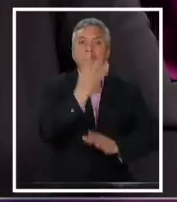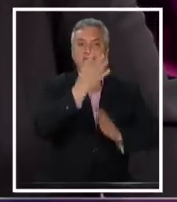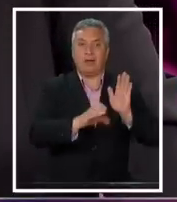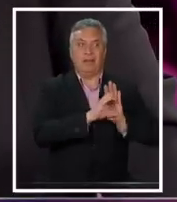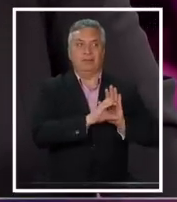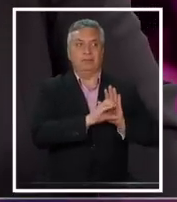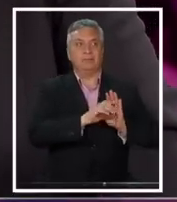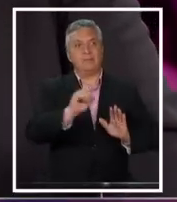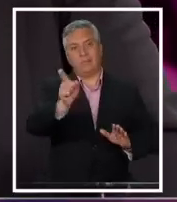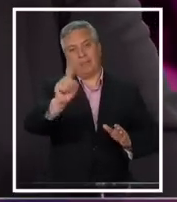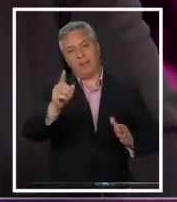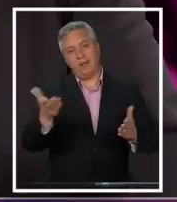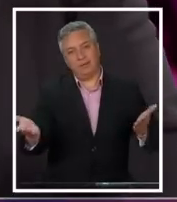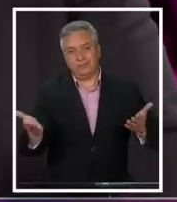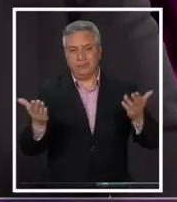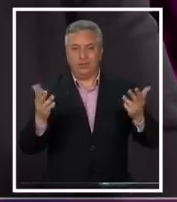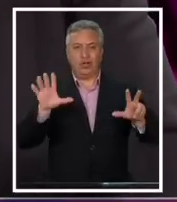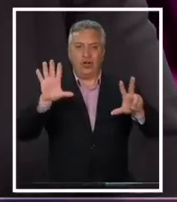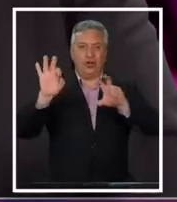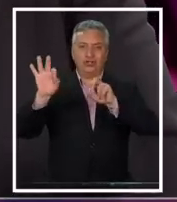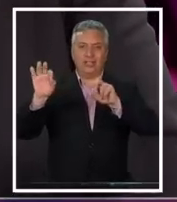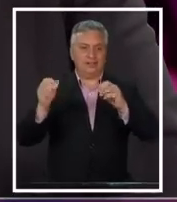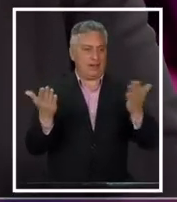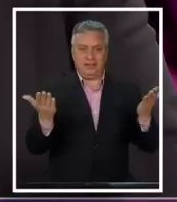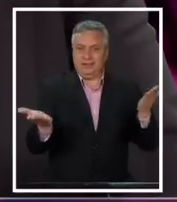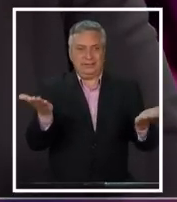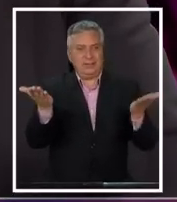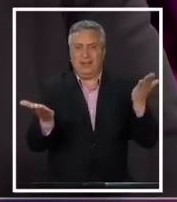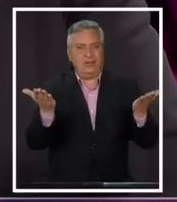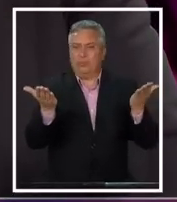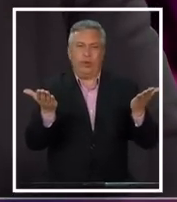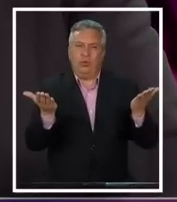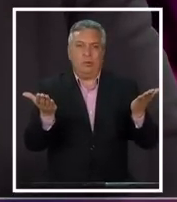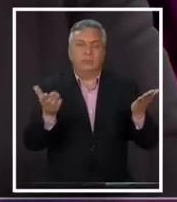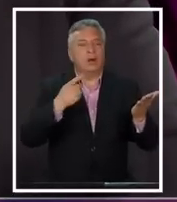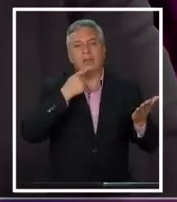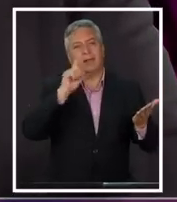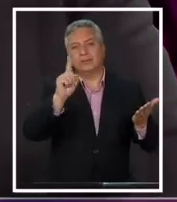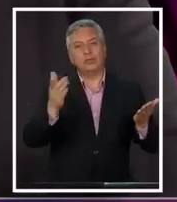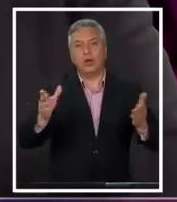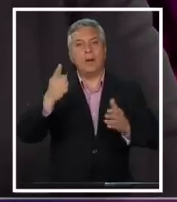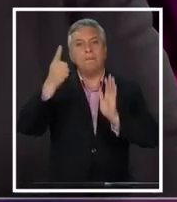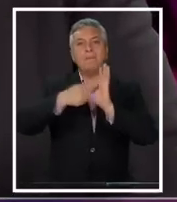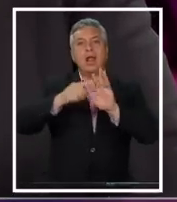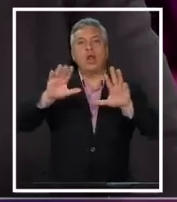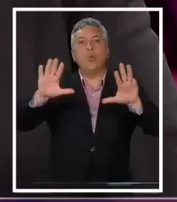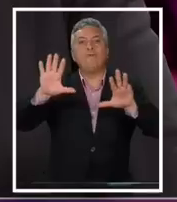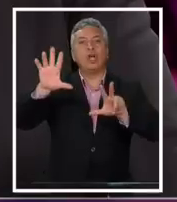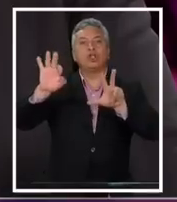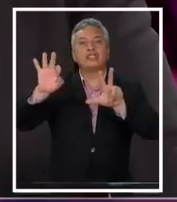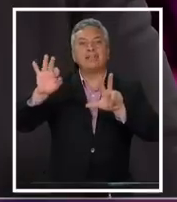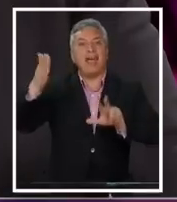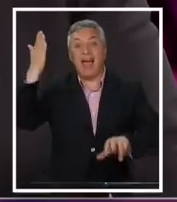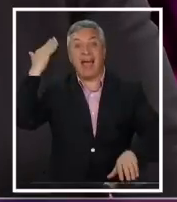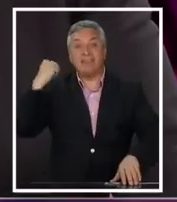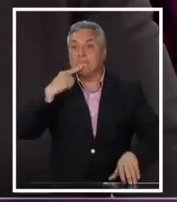comparemos este texto con la del 80, porque hay una diferencia abismante. La del 80 no se le preguntó a nadie. Esta ha tenido un